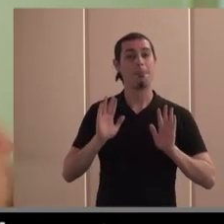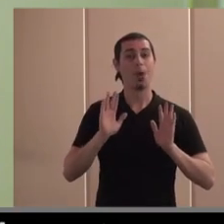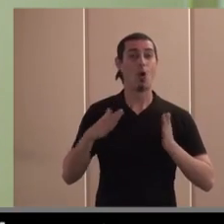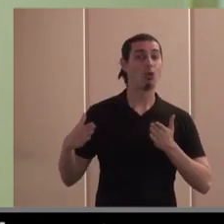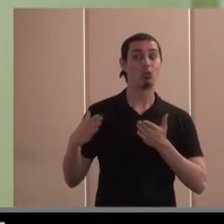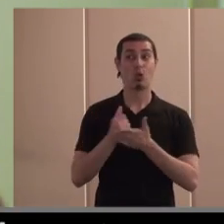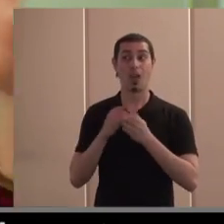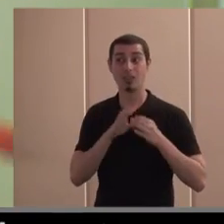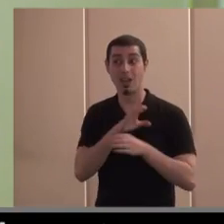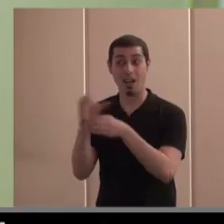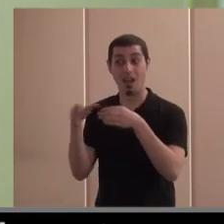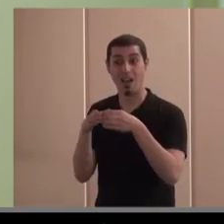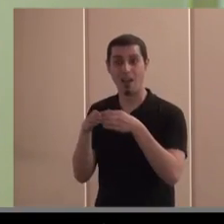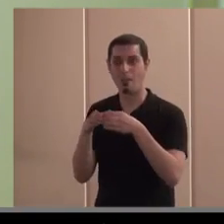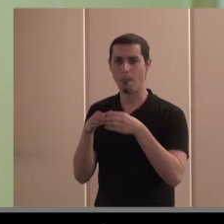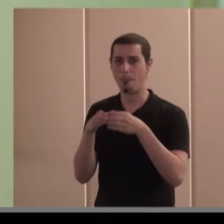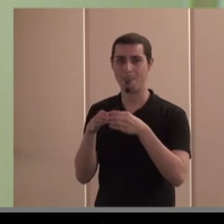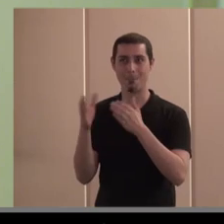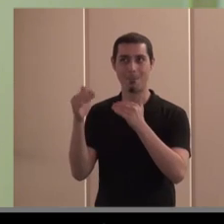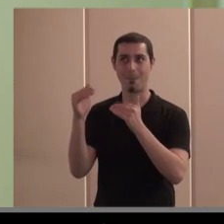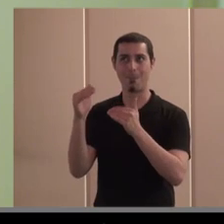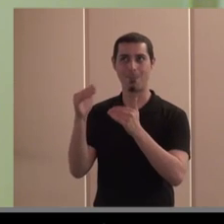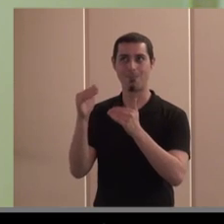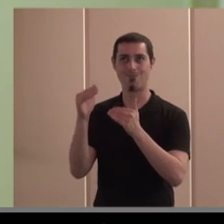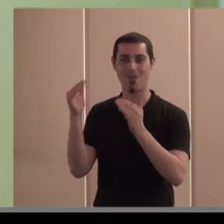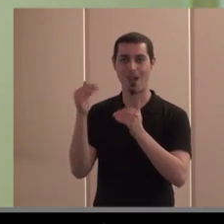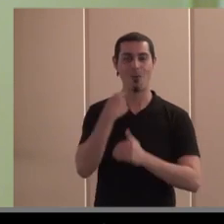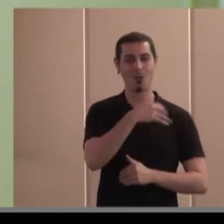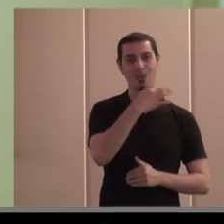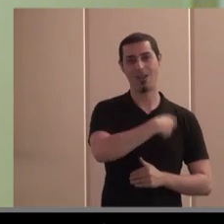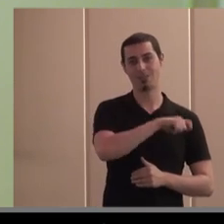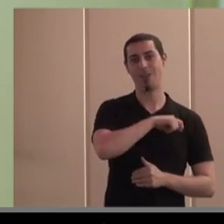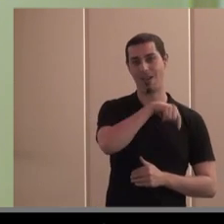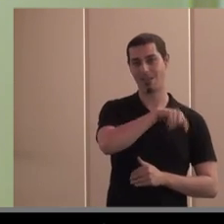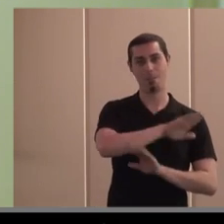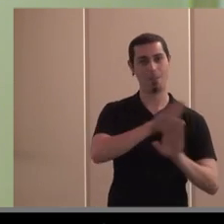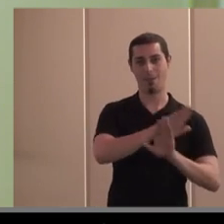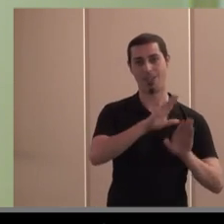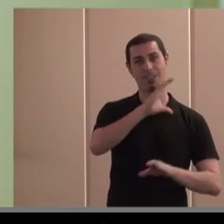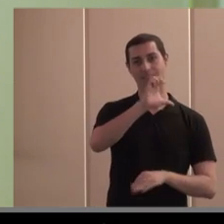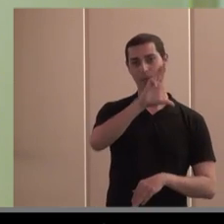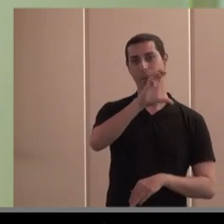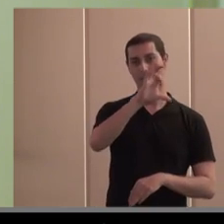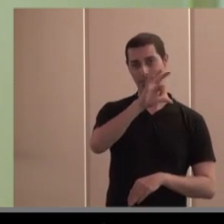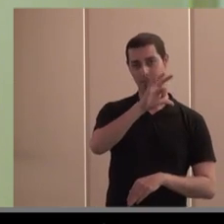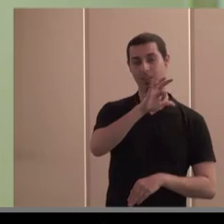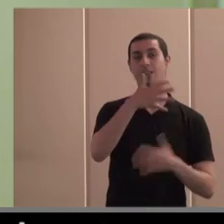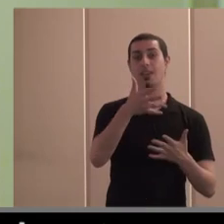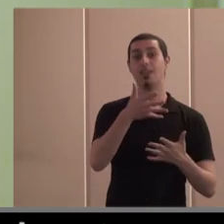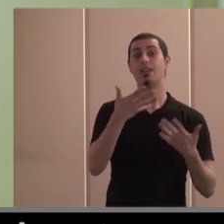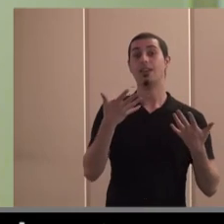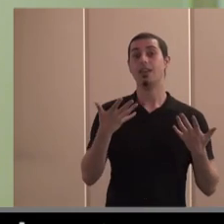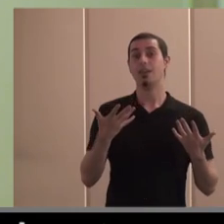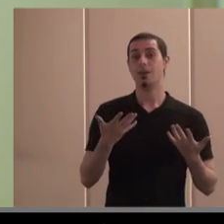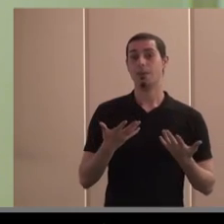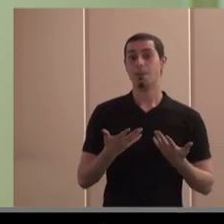todas unidas en una misma paraguas CEPES es un referente mundial ahora mismo en estos momentos y esto también es lo que ha hecho pues